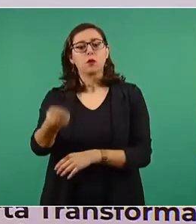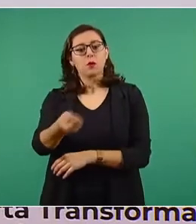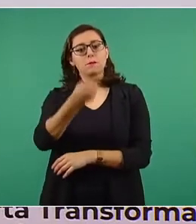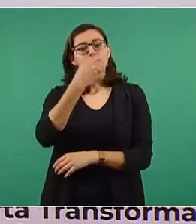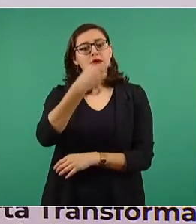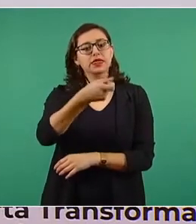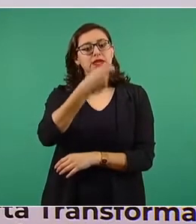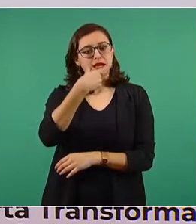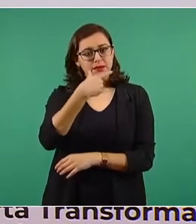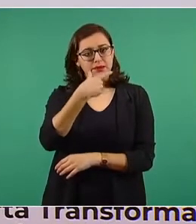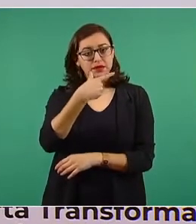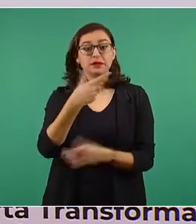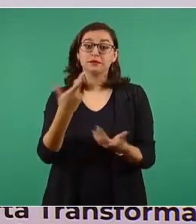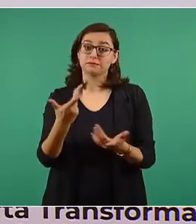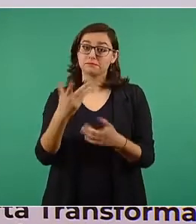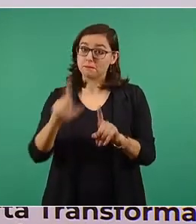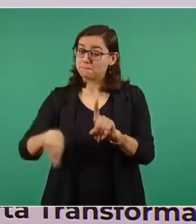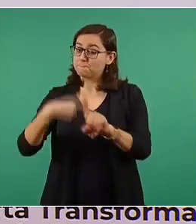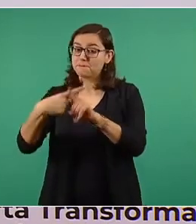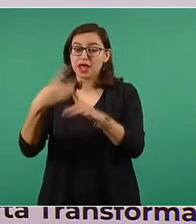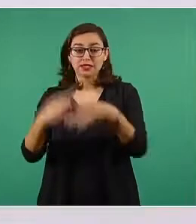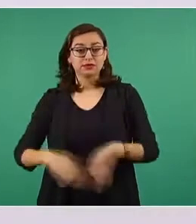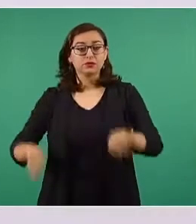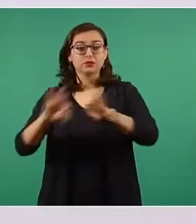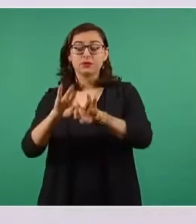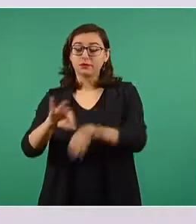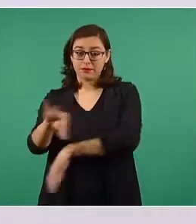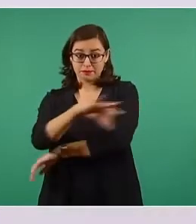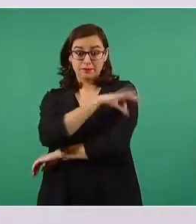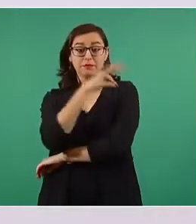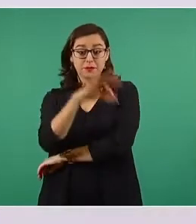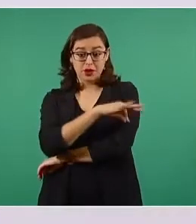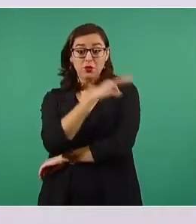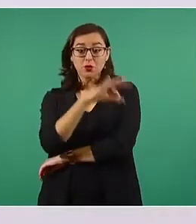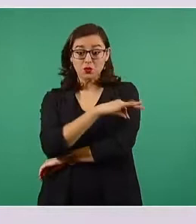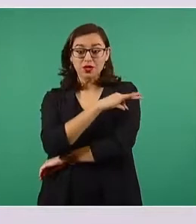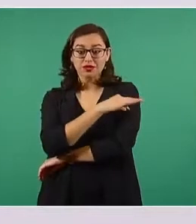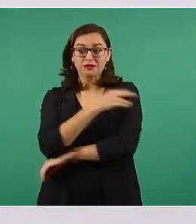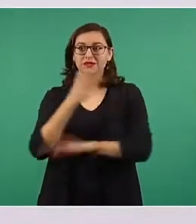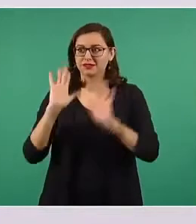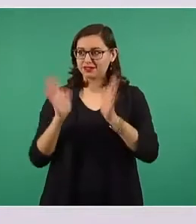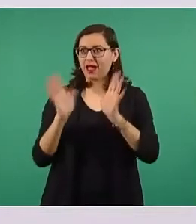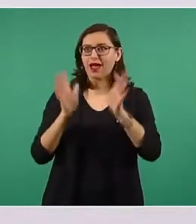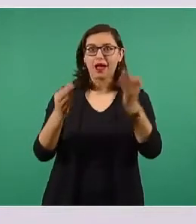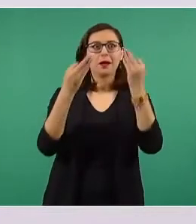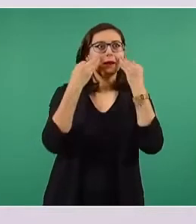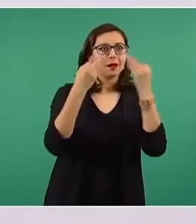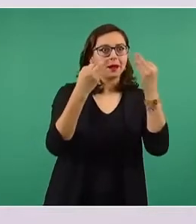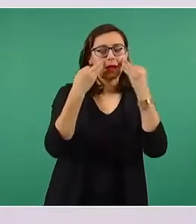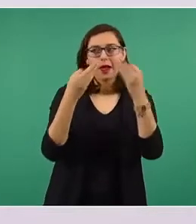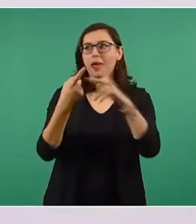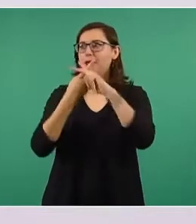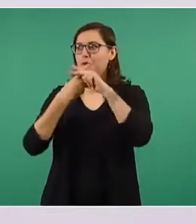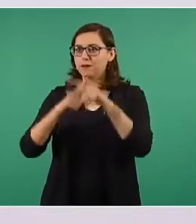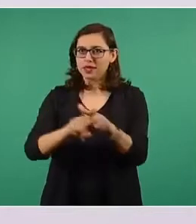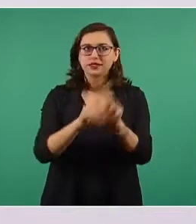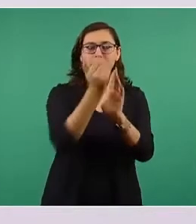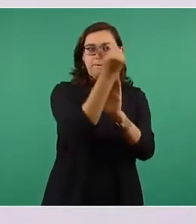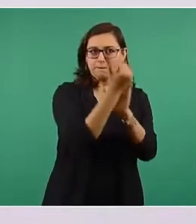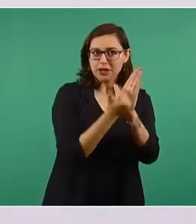por la vacunas, no debemos dejar de reconocer el esfuerzo conjunto